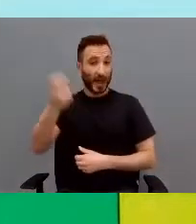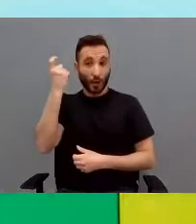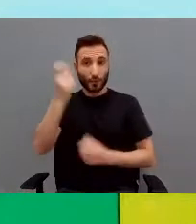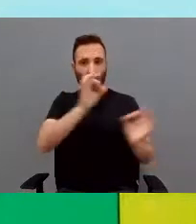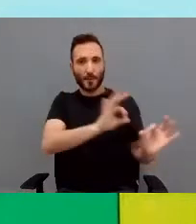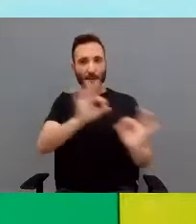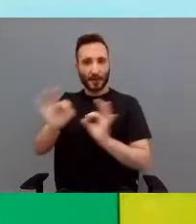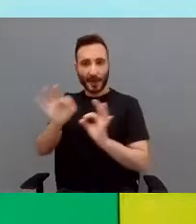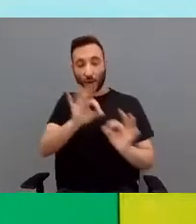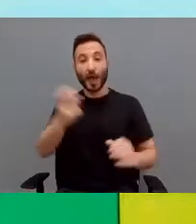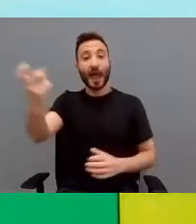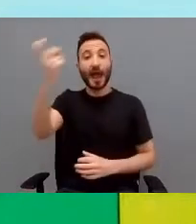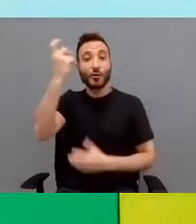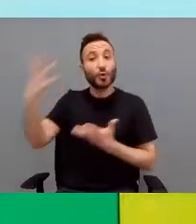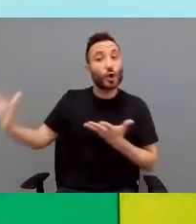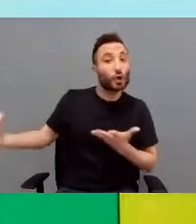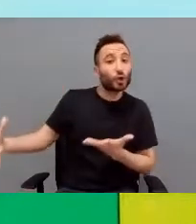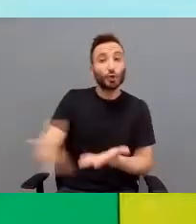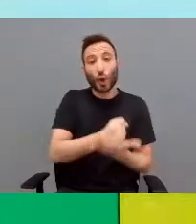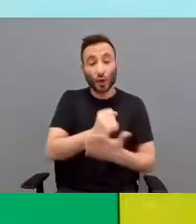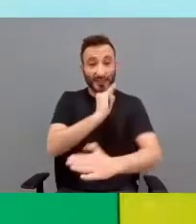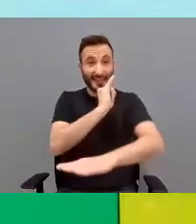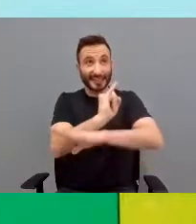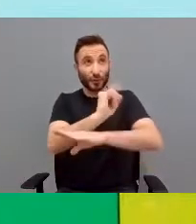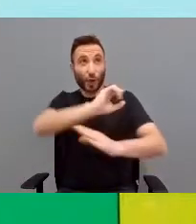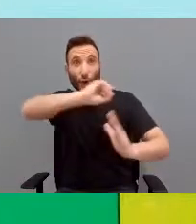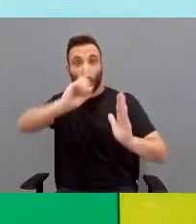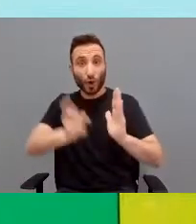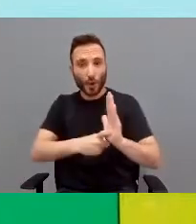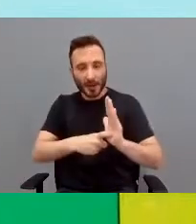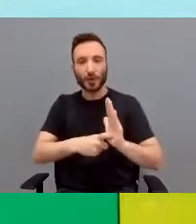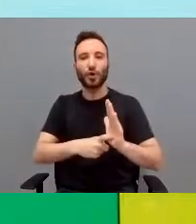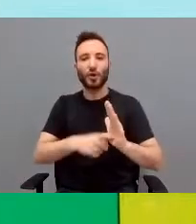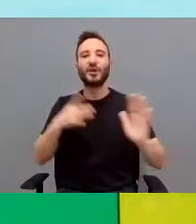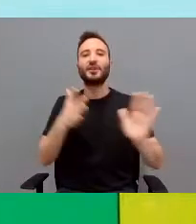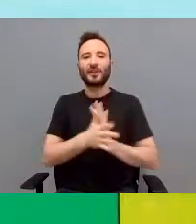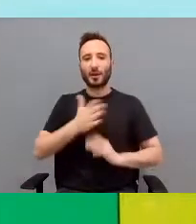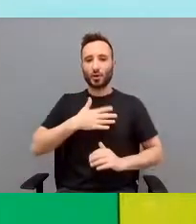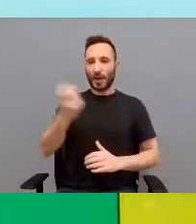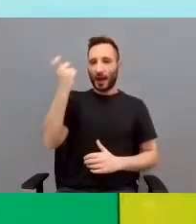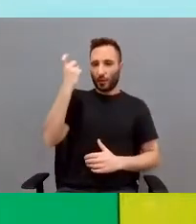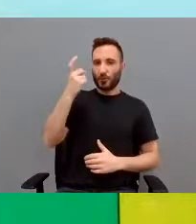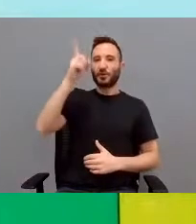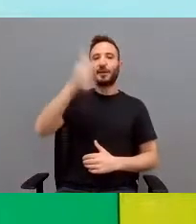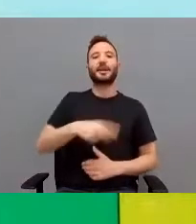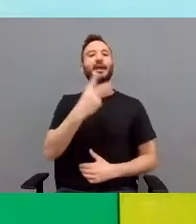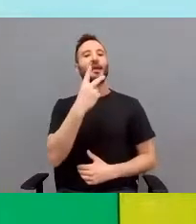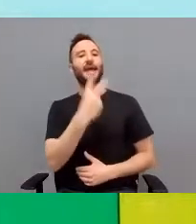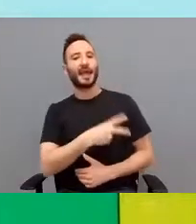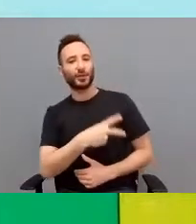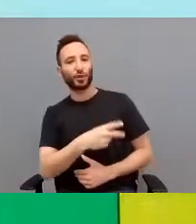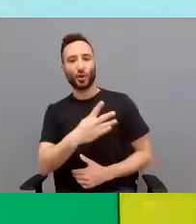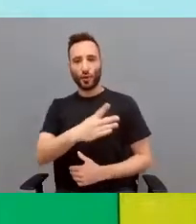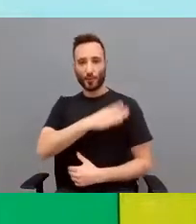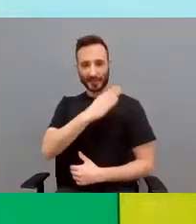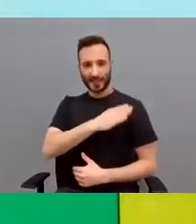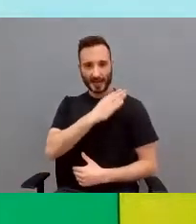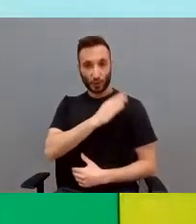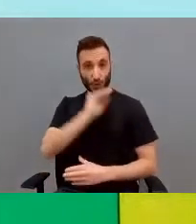y que todos los alumnos del centro, porque además de tener estos alumnos, tenemos eso y bachillerato,